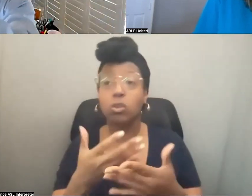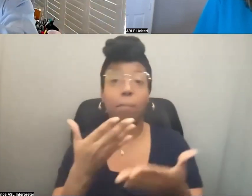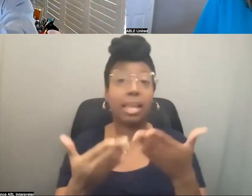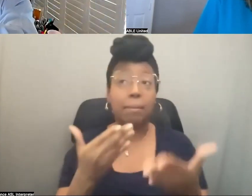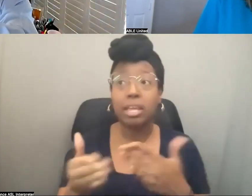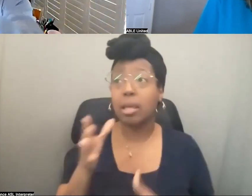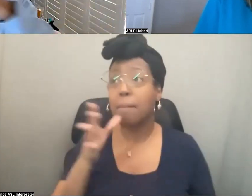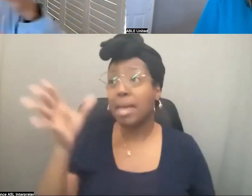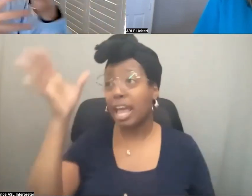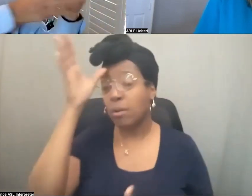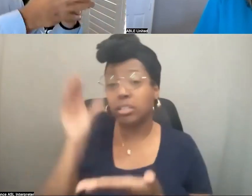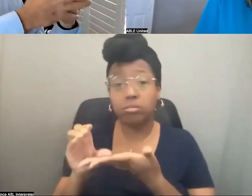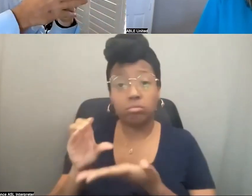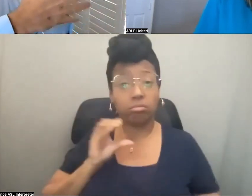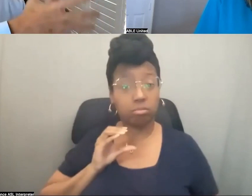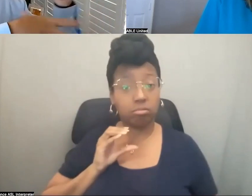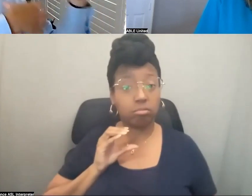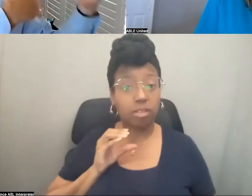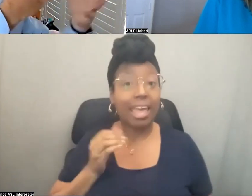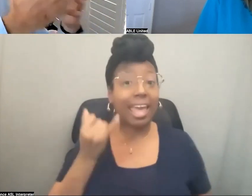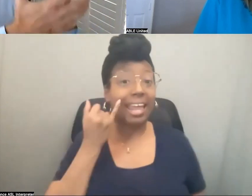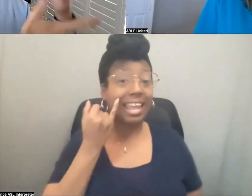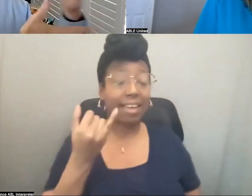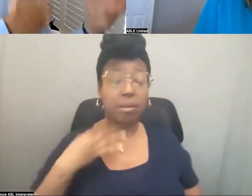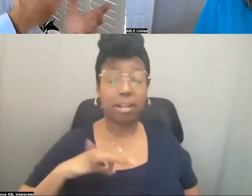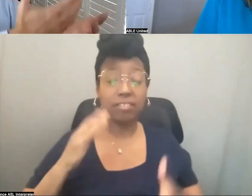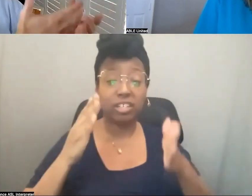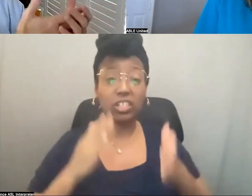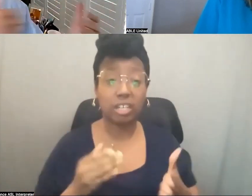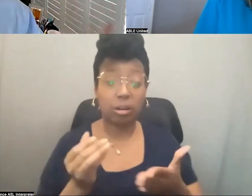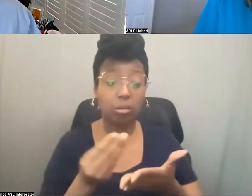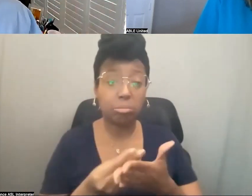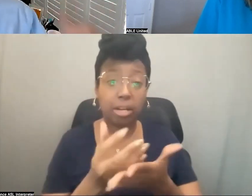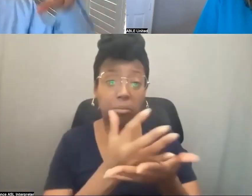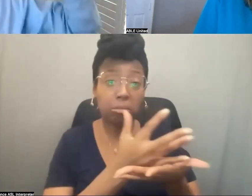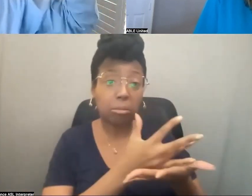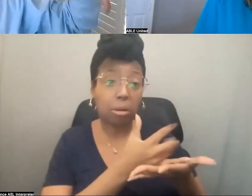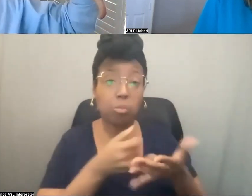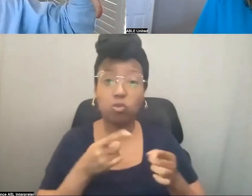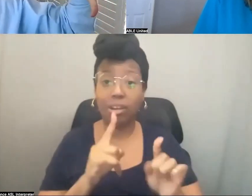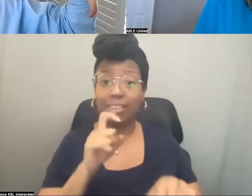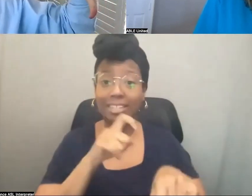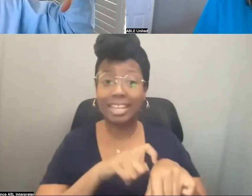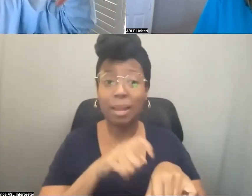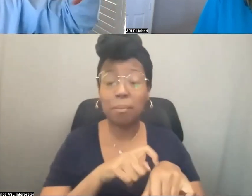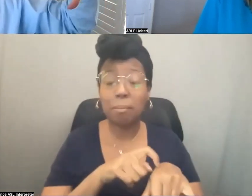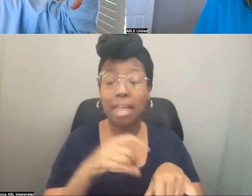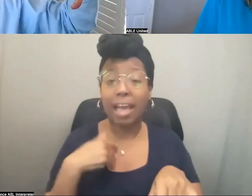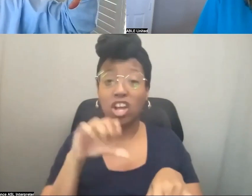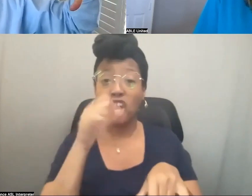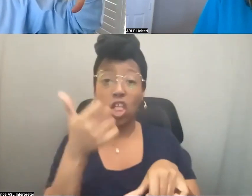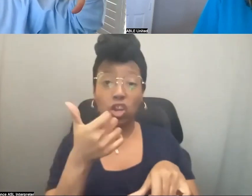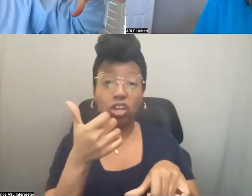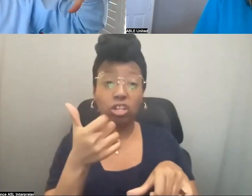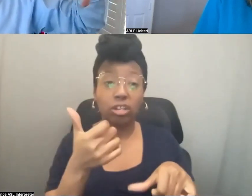tengamos fondos de herencia que los padres han dejado y si el beneficiario ha acumulado o recibido fondos durante su vida, tal vez